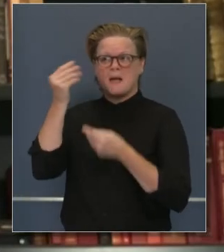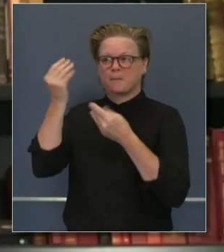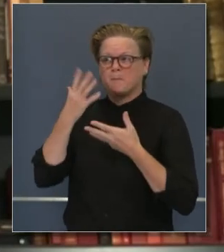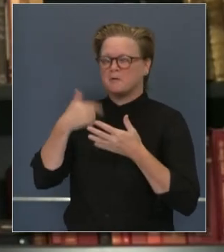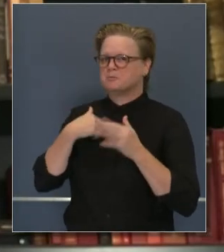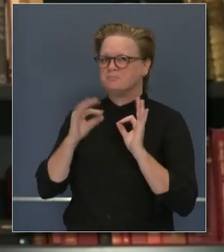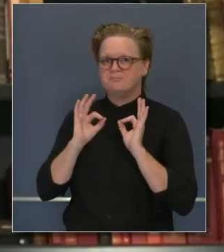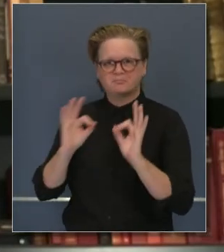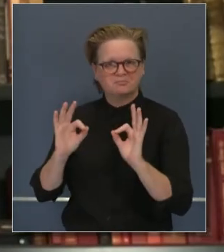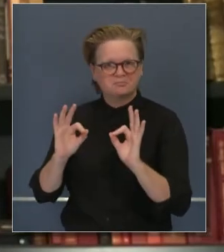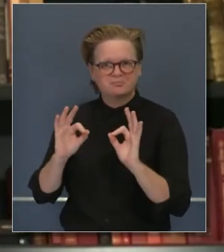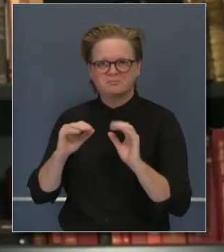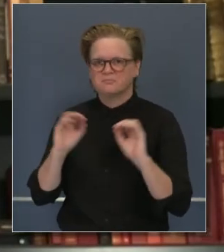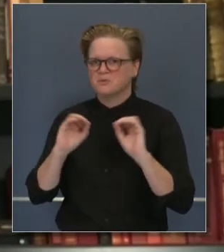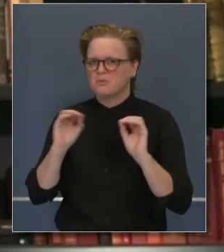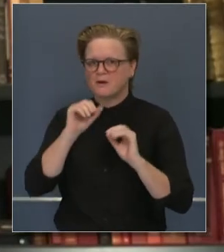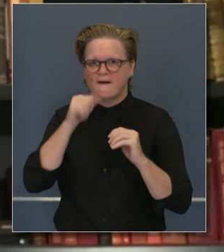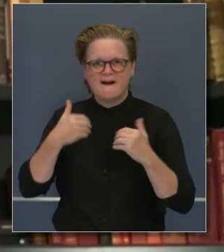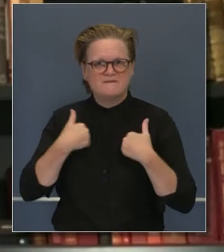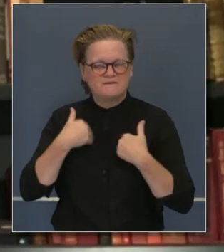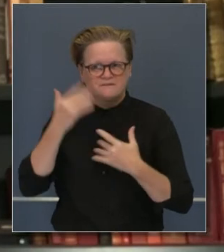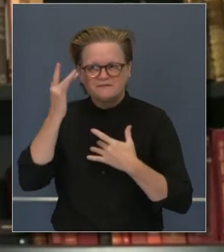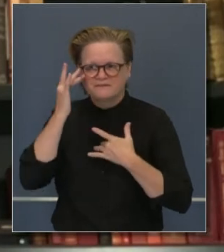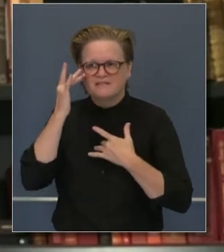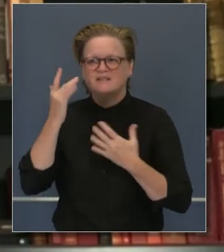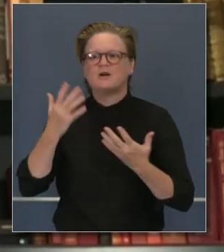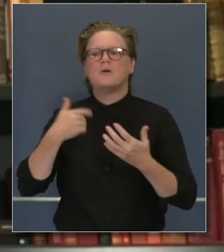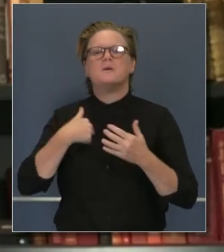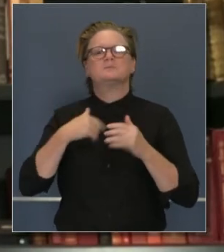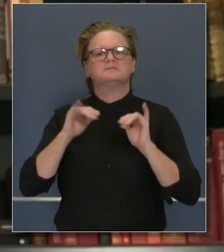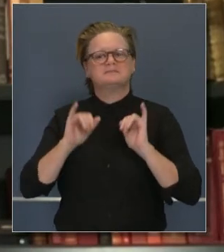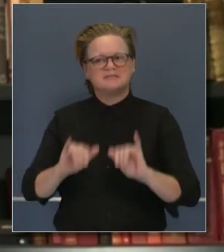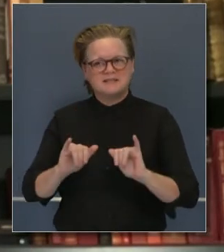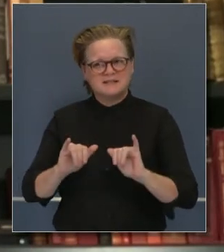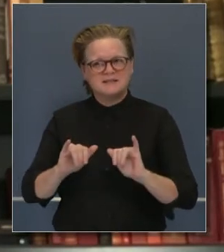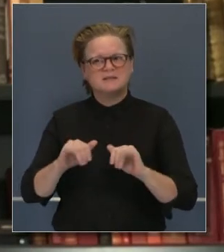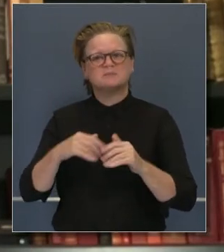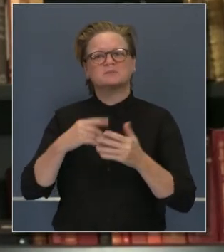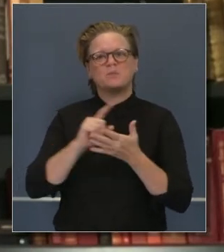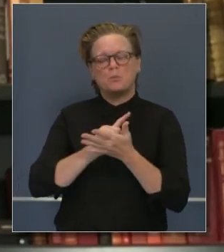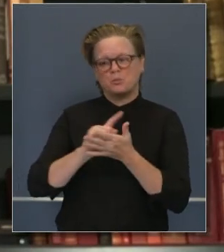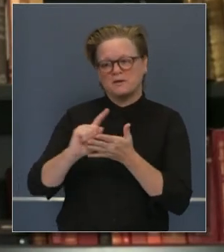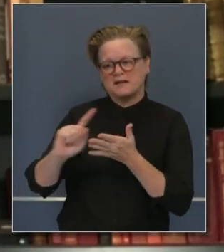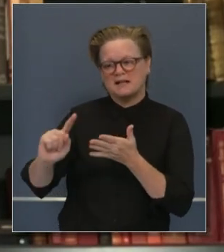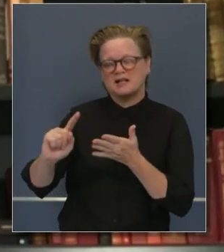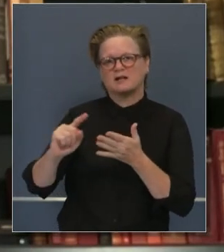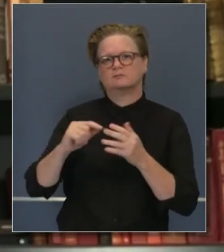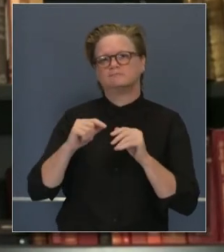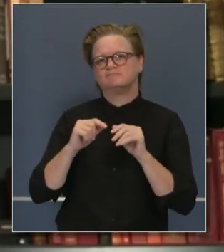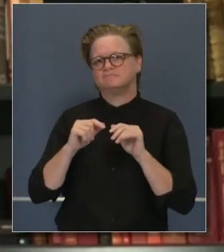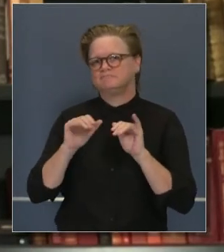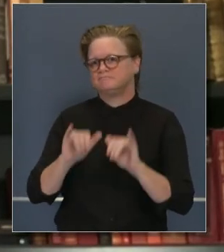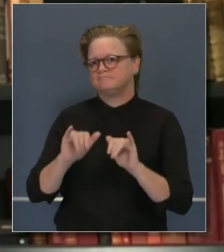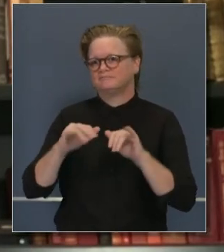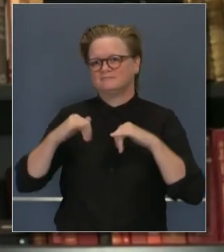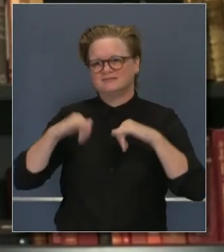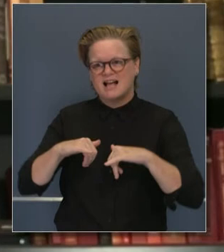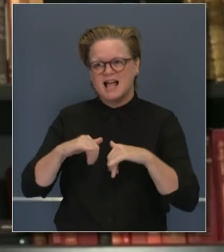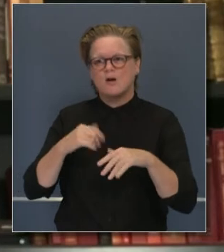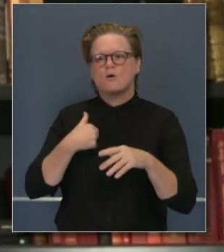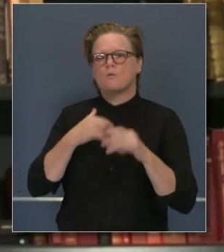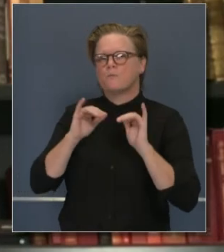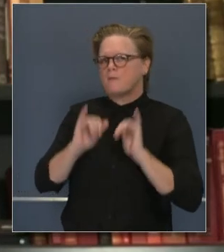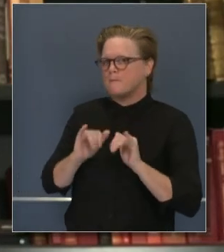Y no anticipo que tendré algún resultado positivo en el futuro al seguir cumpliendo con los